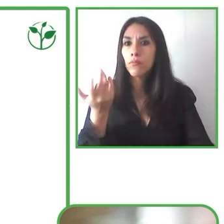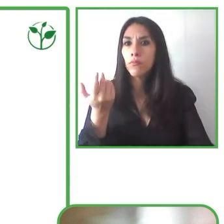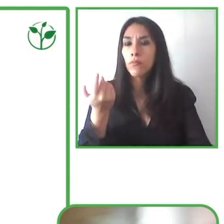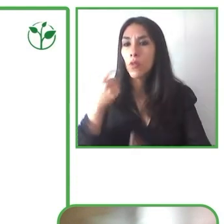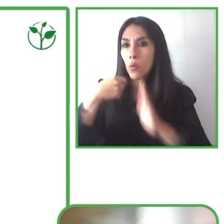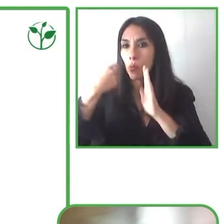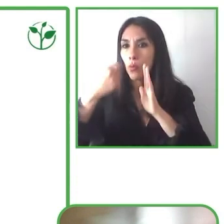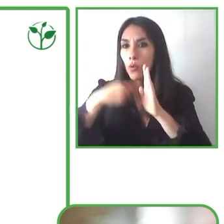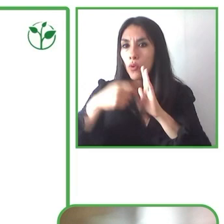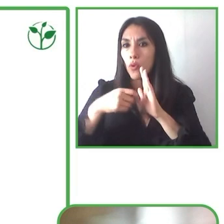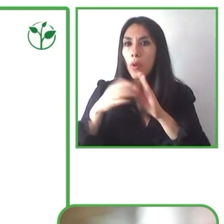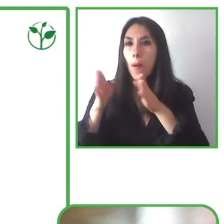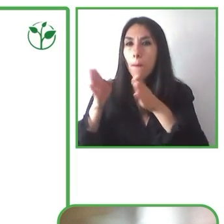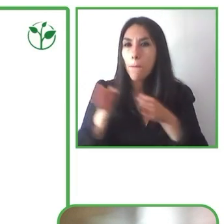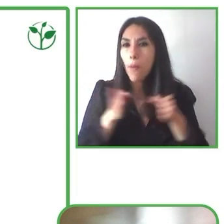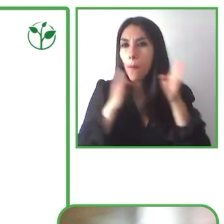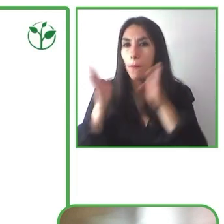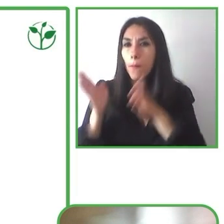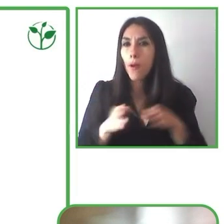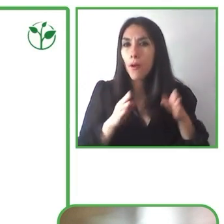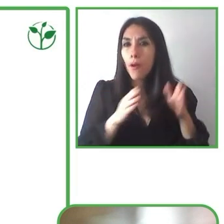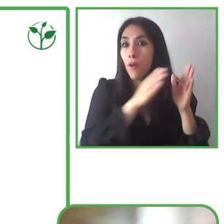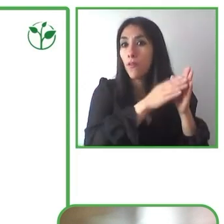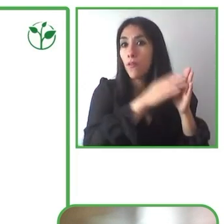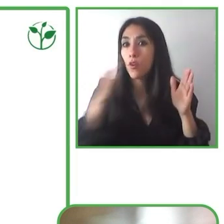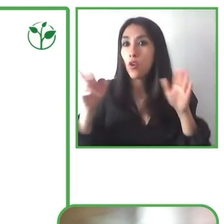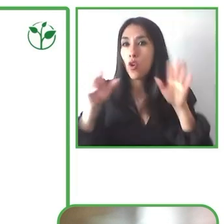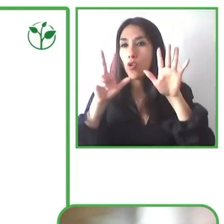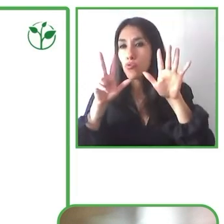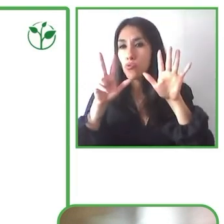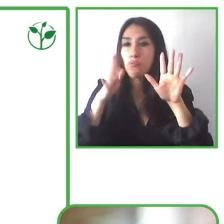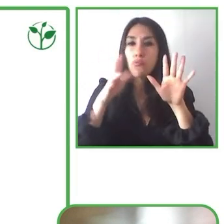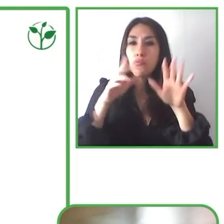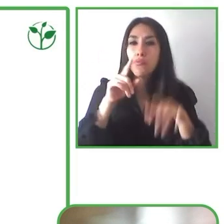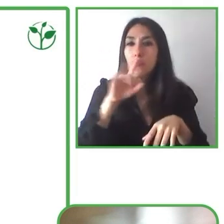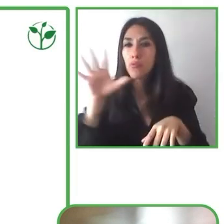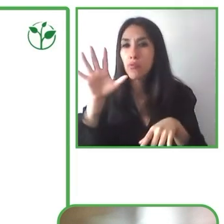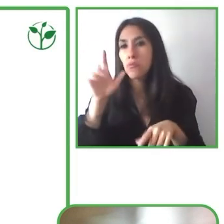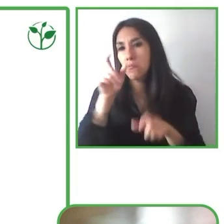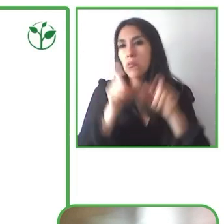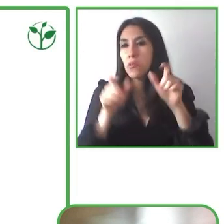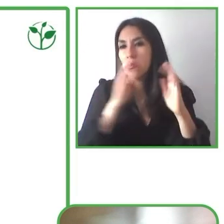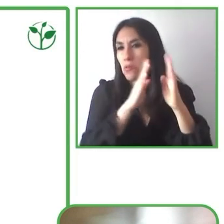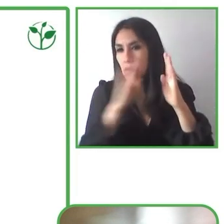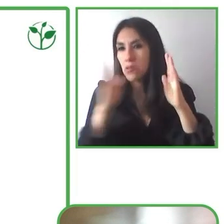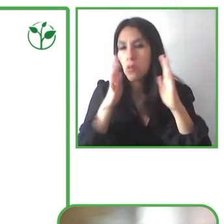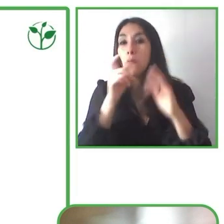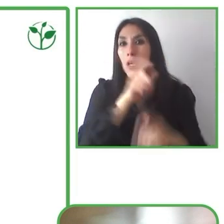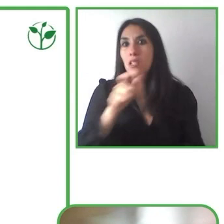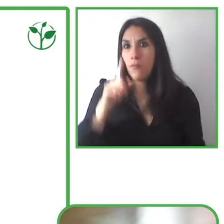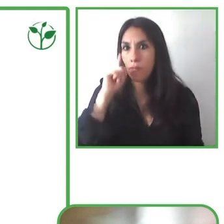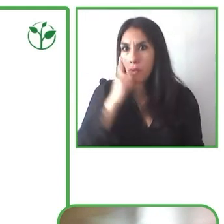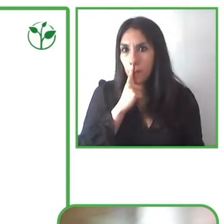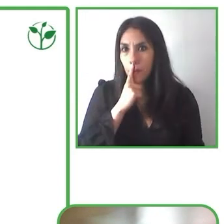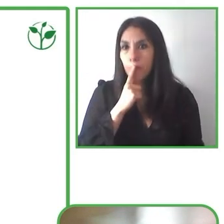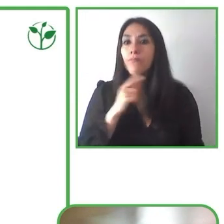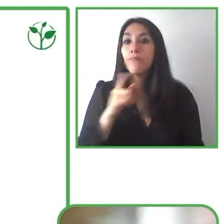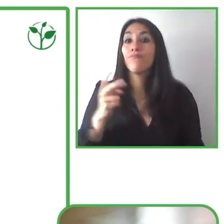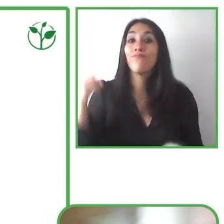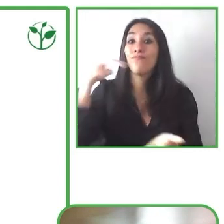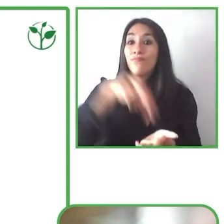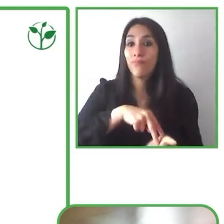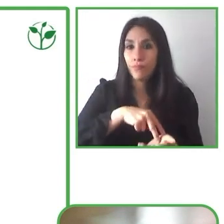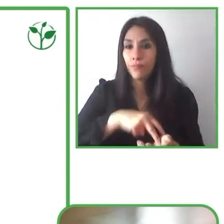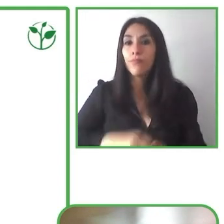protagonista. O bien, hay actores con discapacidad o la discapacidad está contenida en la película. Y luego, para que esta película sea